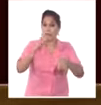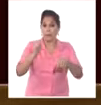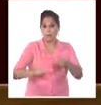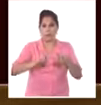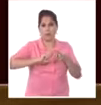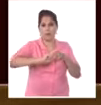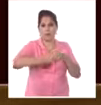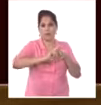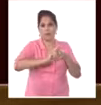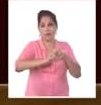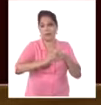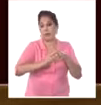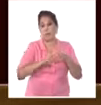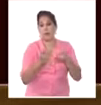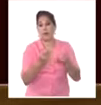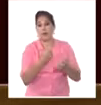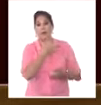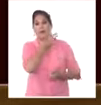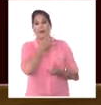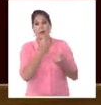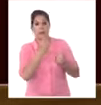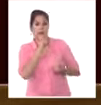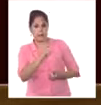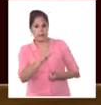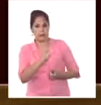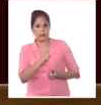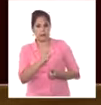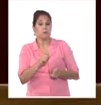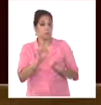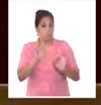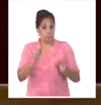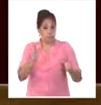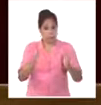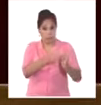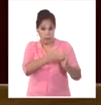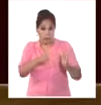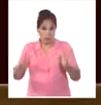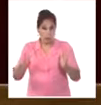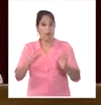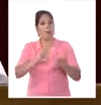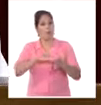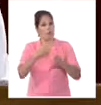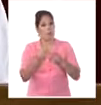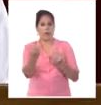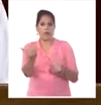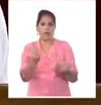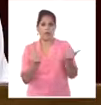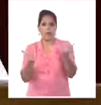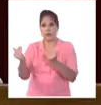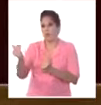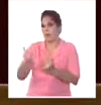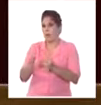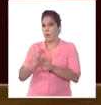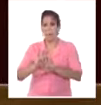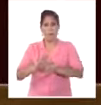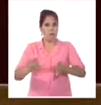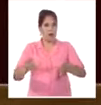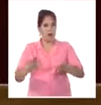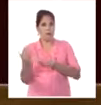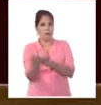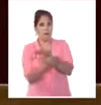y cierre. Y viceversa, cómo llegó a haber periodos de invertirse el flujo migratorio cuando se abrieron los